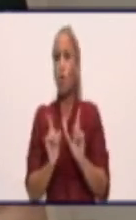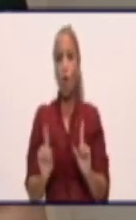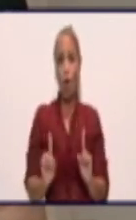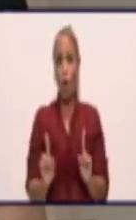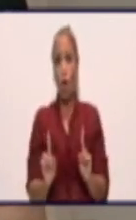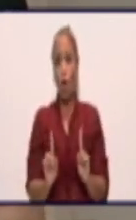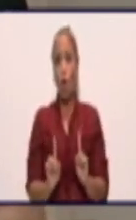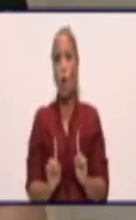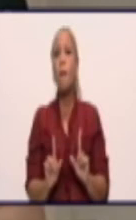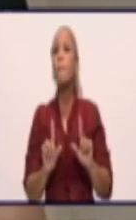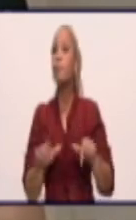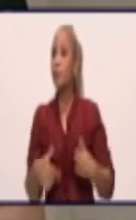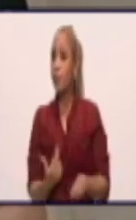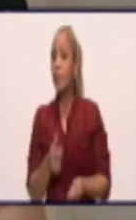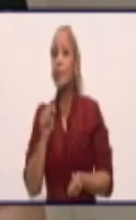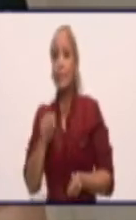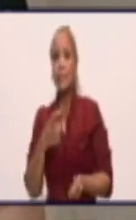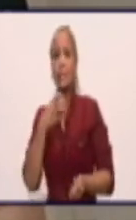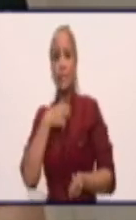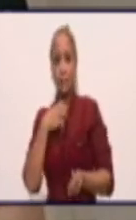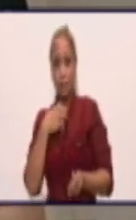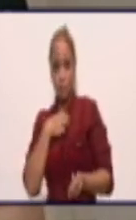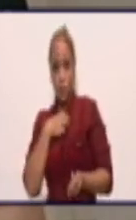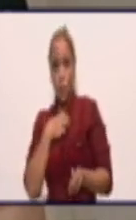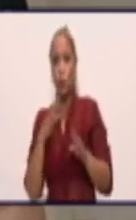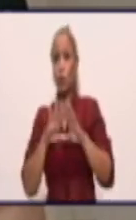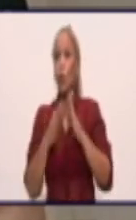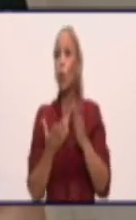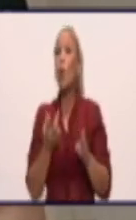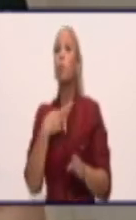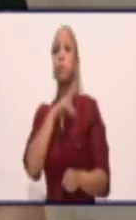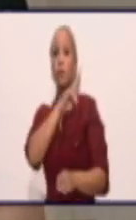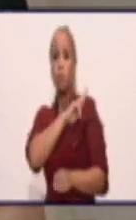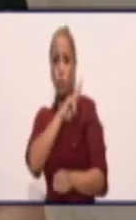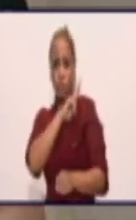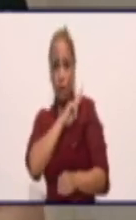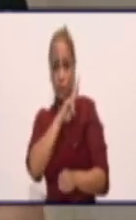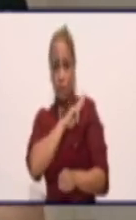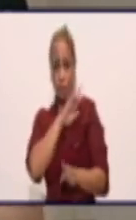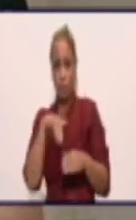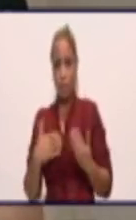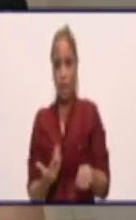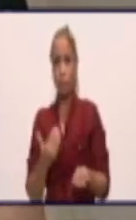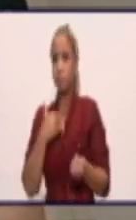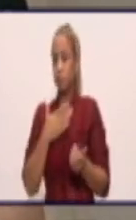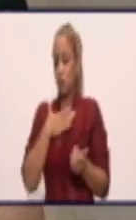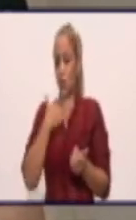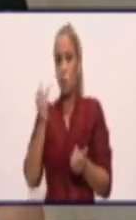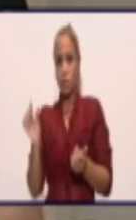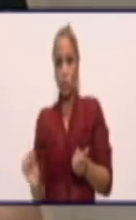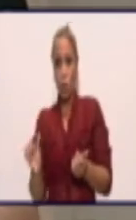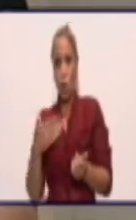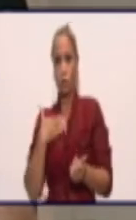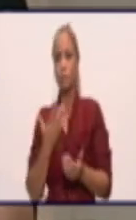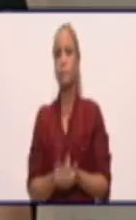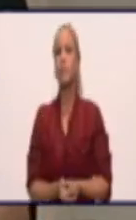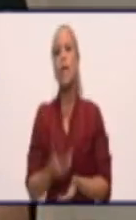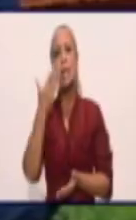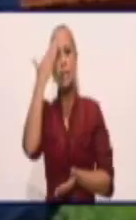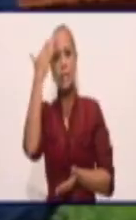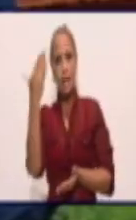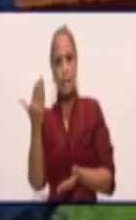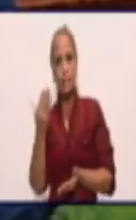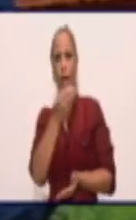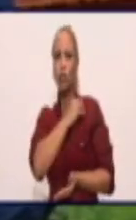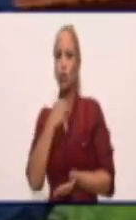Repito, la mejor vacuna que hoy, la más eficaz vacuna que hoy podemos emplear es la autorresponsabilidad individual. Gracias, doctora, por